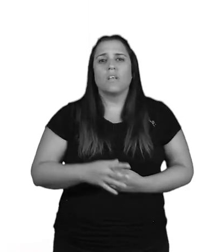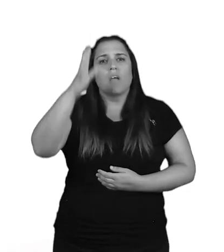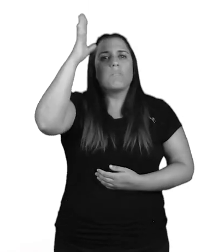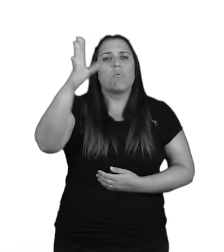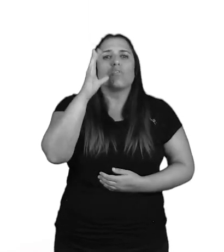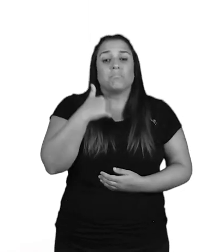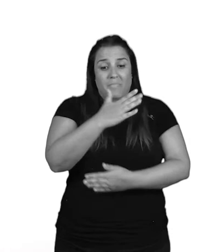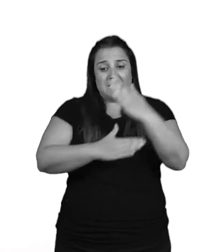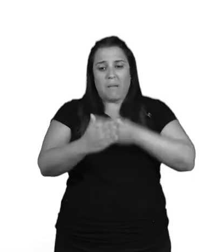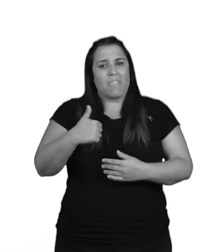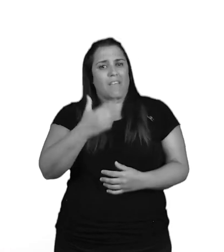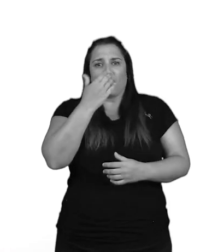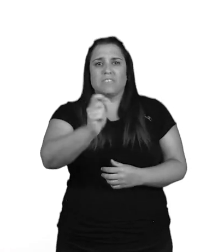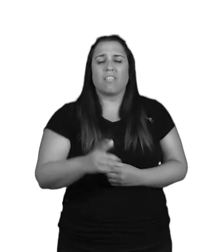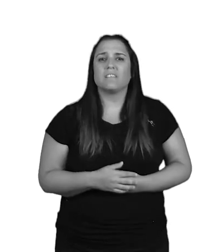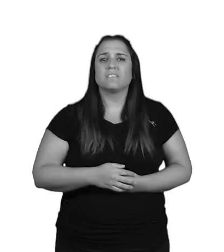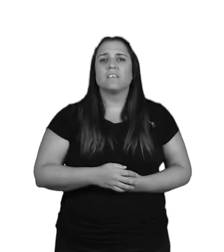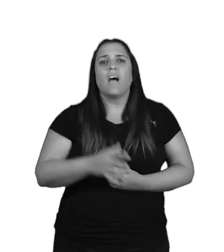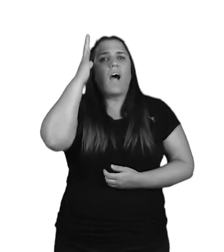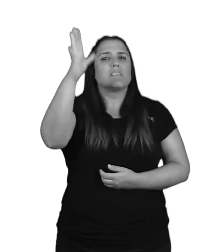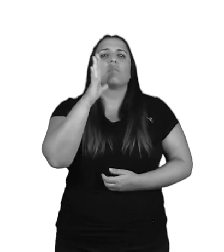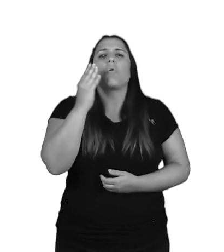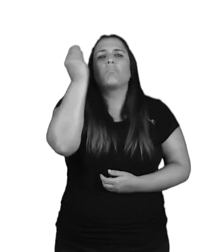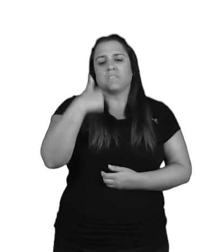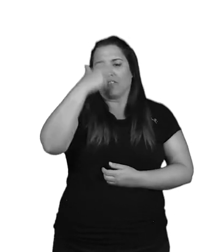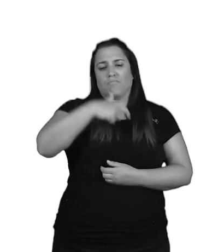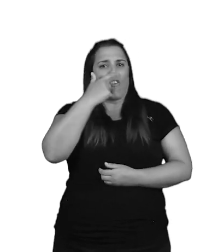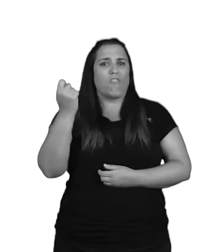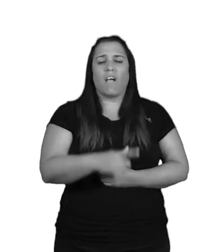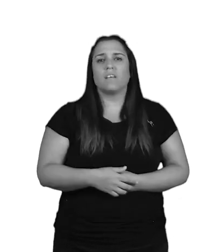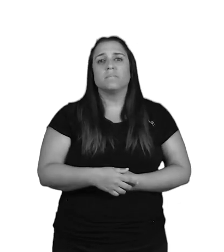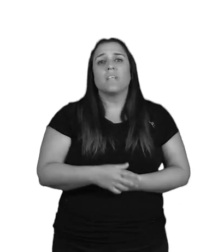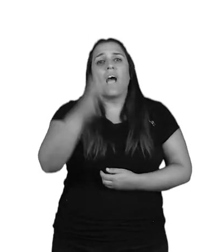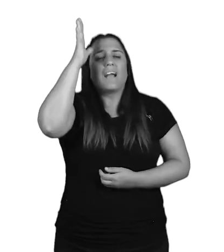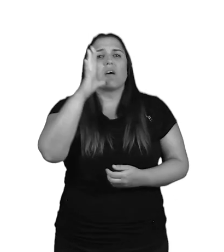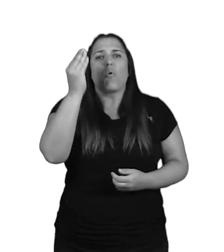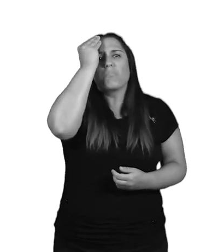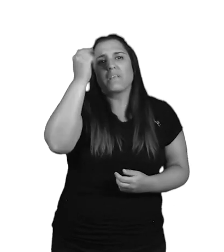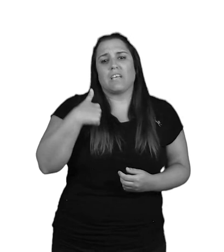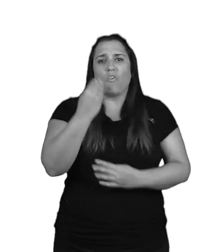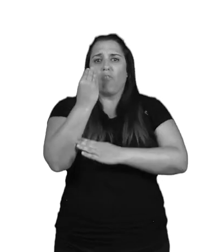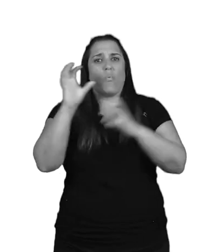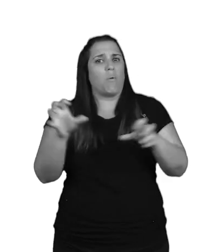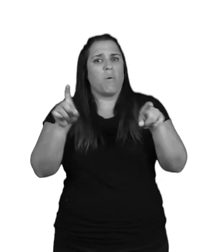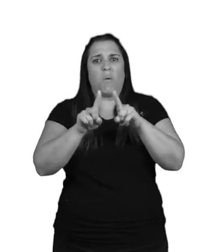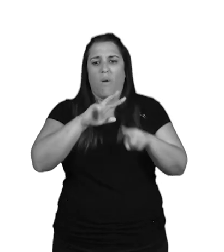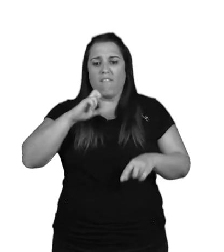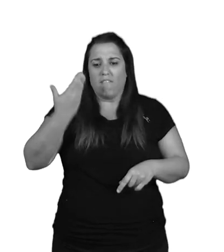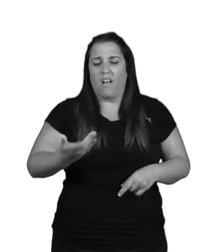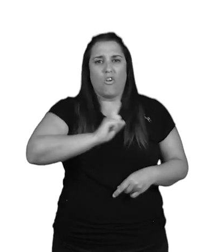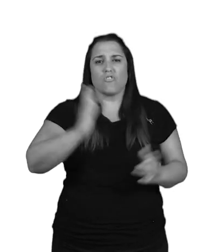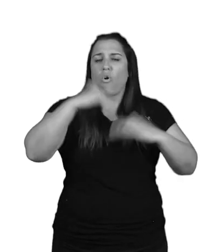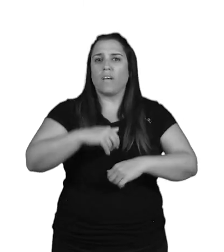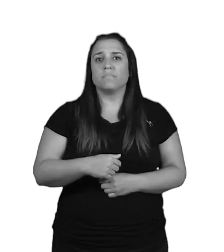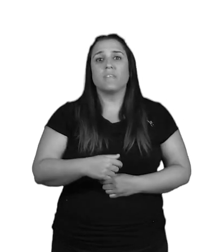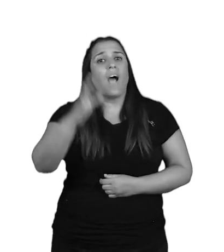de que no comprendas mi discapacidad. Harta de que pienses que soy una inútil. Harta de que me trates como un mueble y no valores